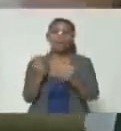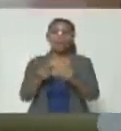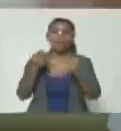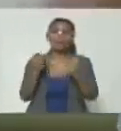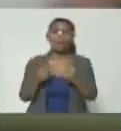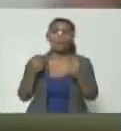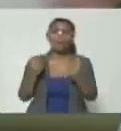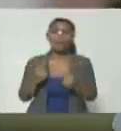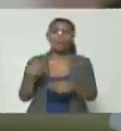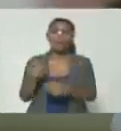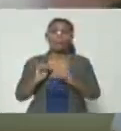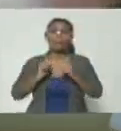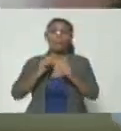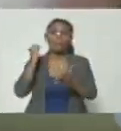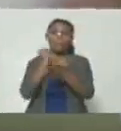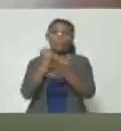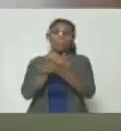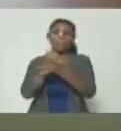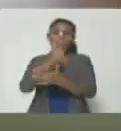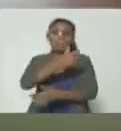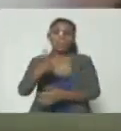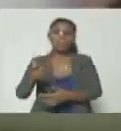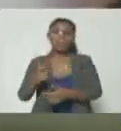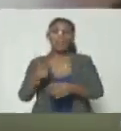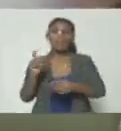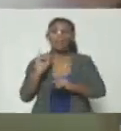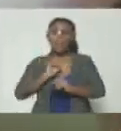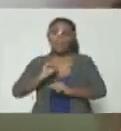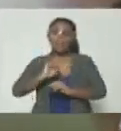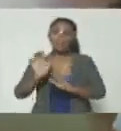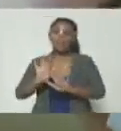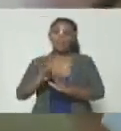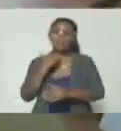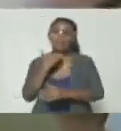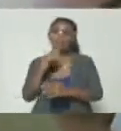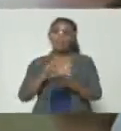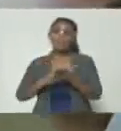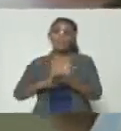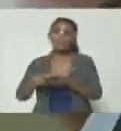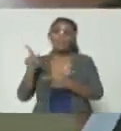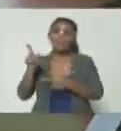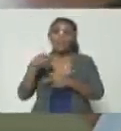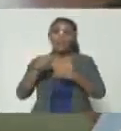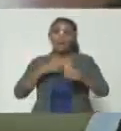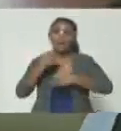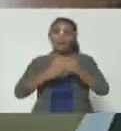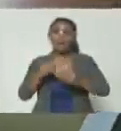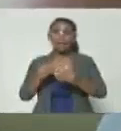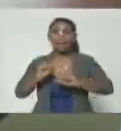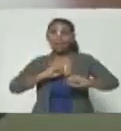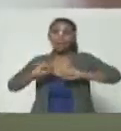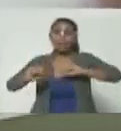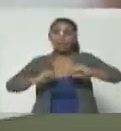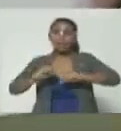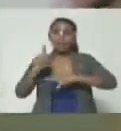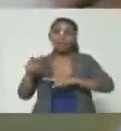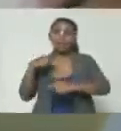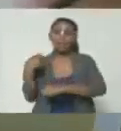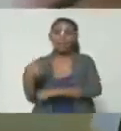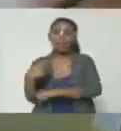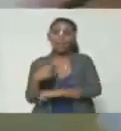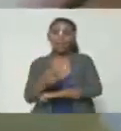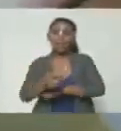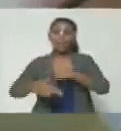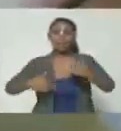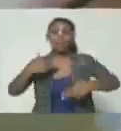la plata para que empiecen a matar gente en eso estamos Somasa está corriendo con eso Somasa pagándole a los malandros